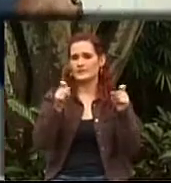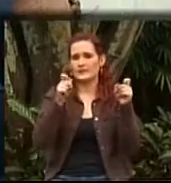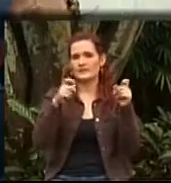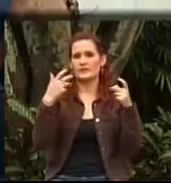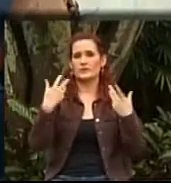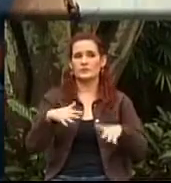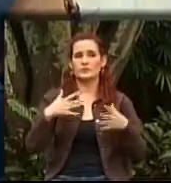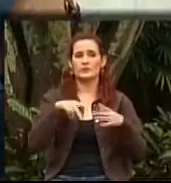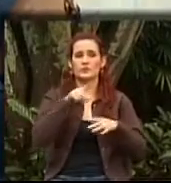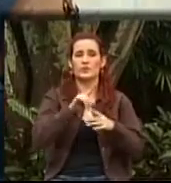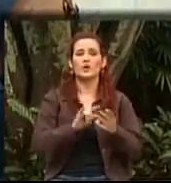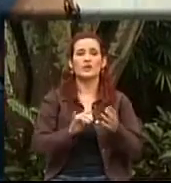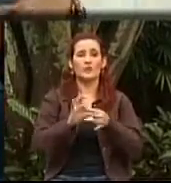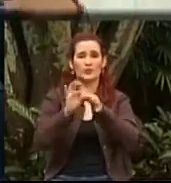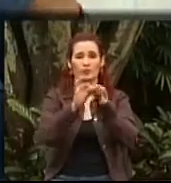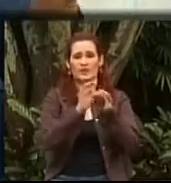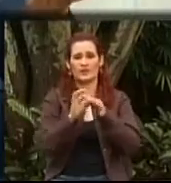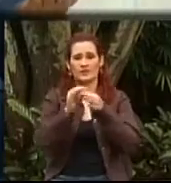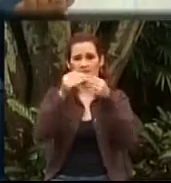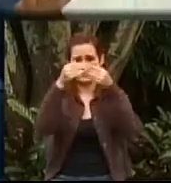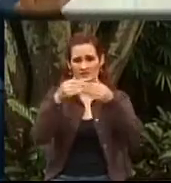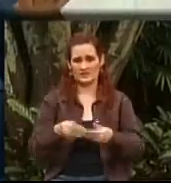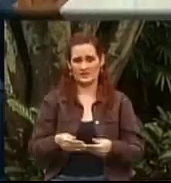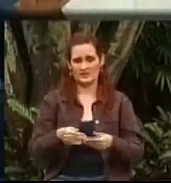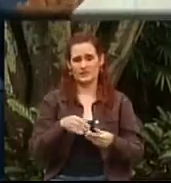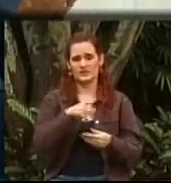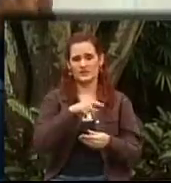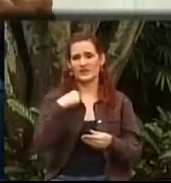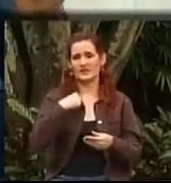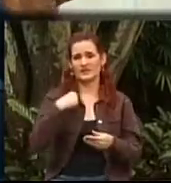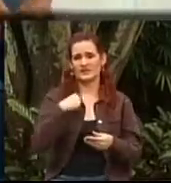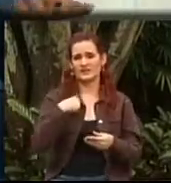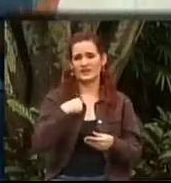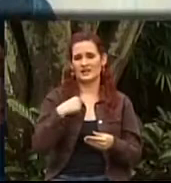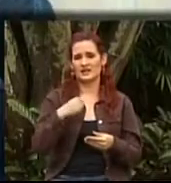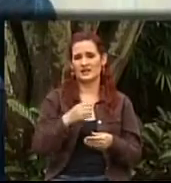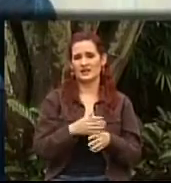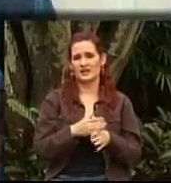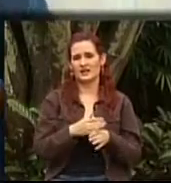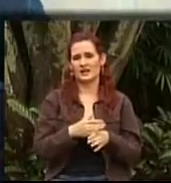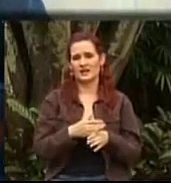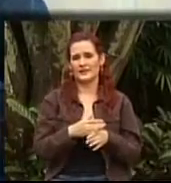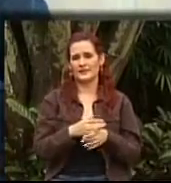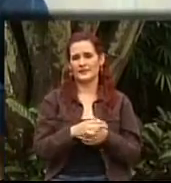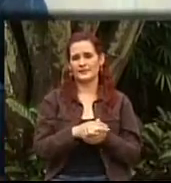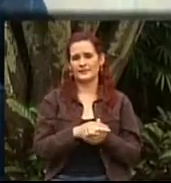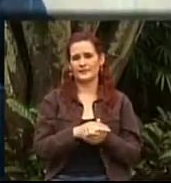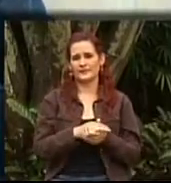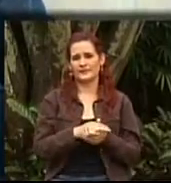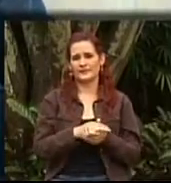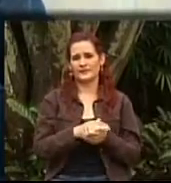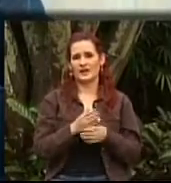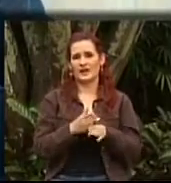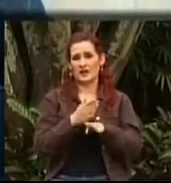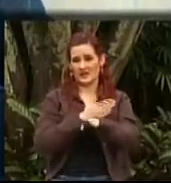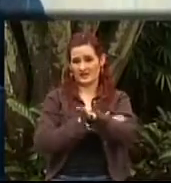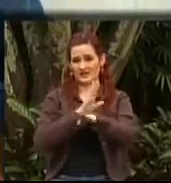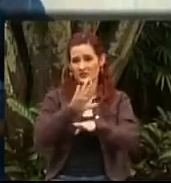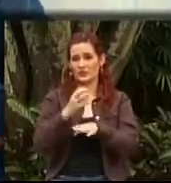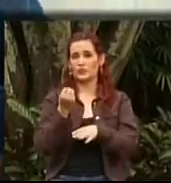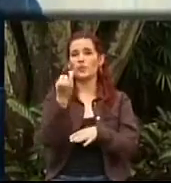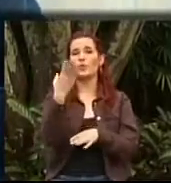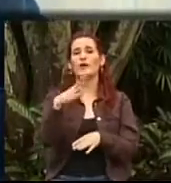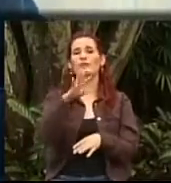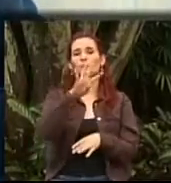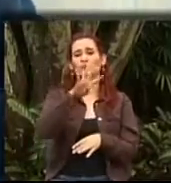unidad de discapacidad, porque obviamente son, hablamos, Jimena ahora hablaba de acuerdo a las estadísticas de